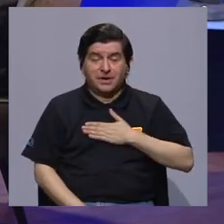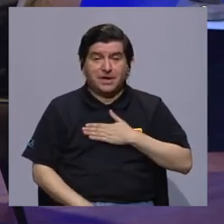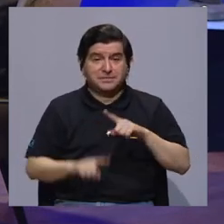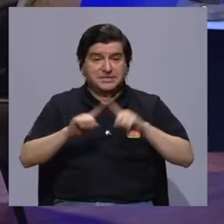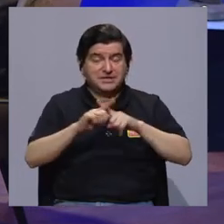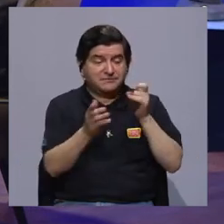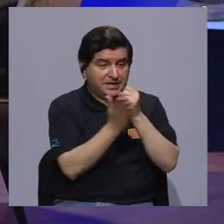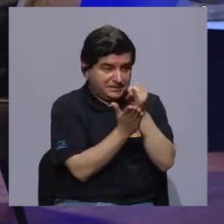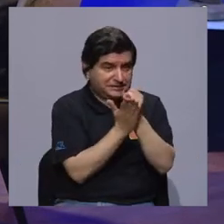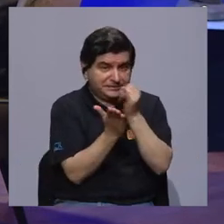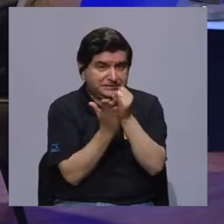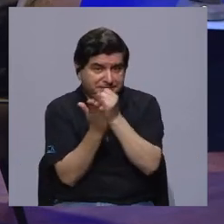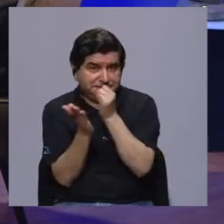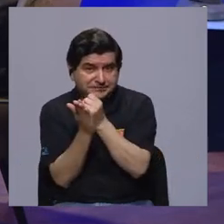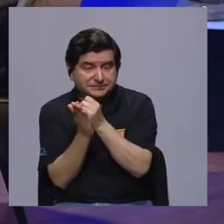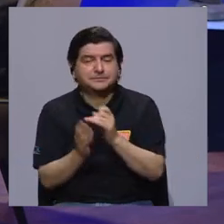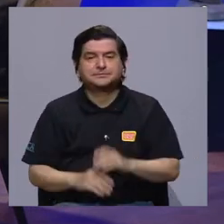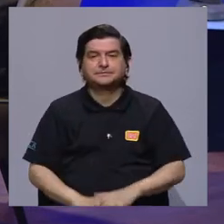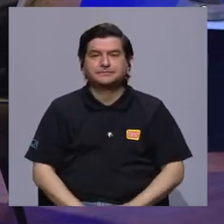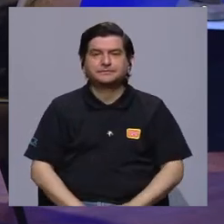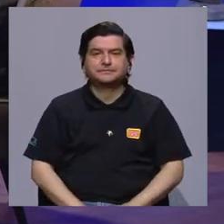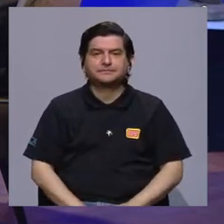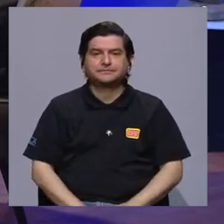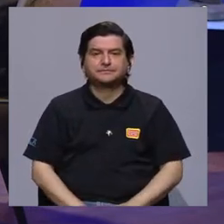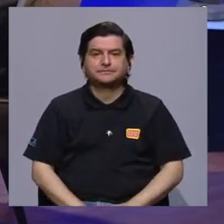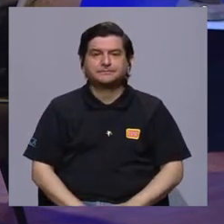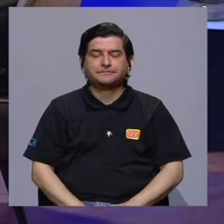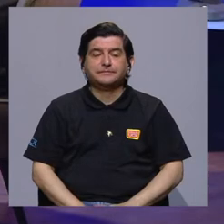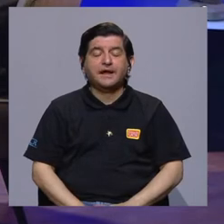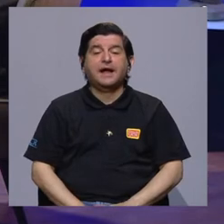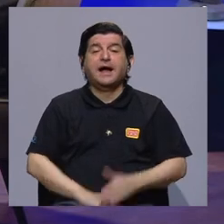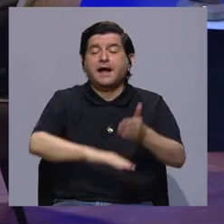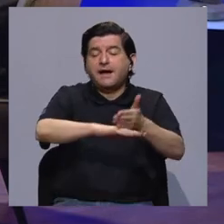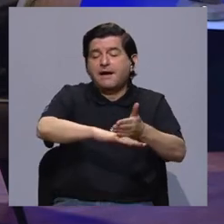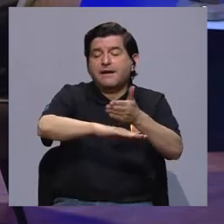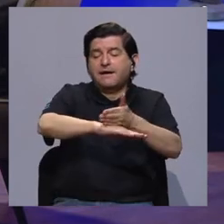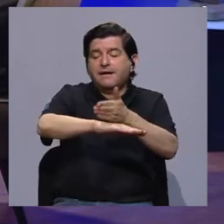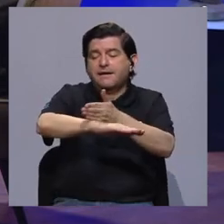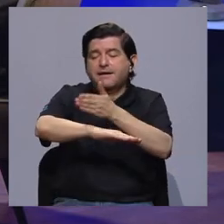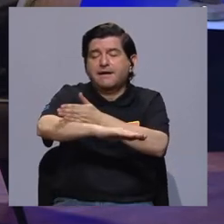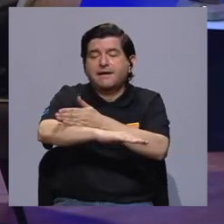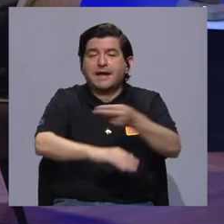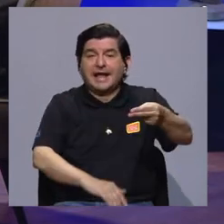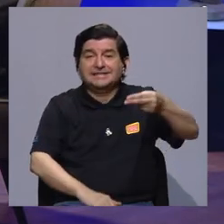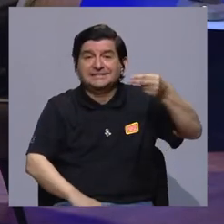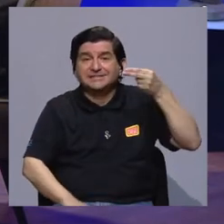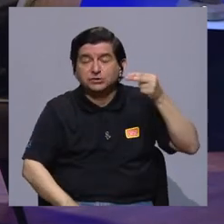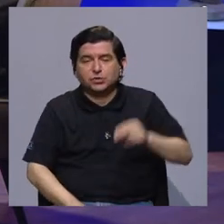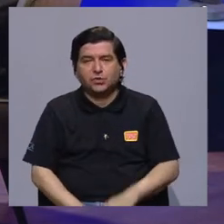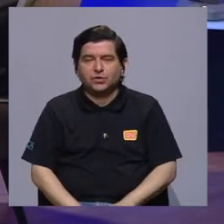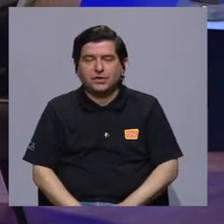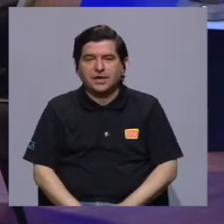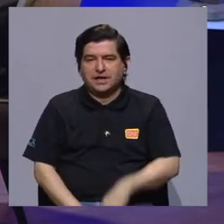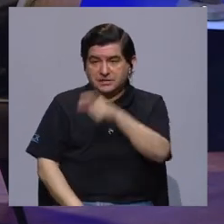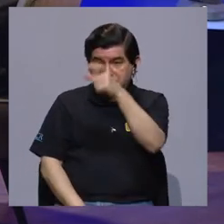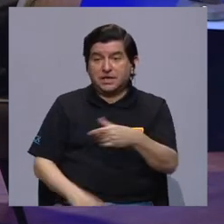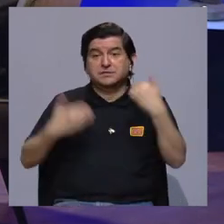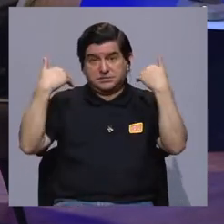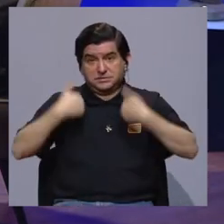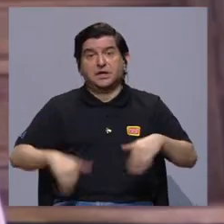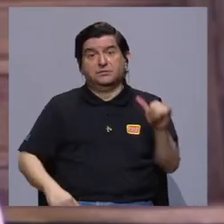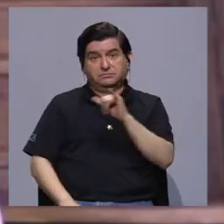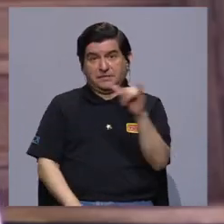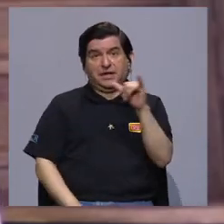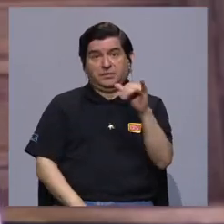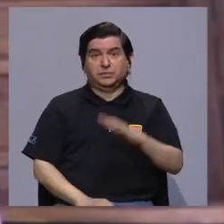mis investigaciones también. Y conforme avanza la historia, ¿verdad? El ser humano también,